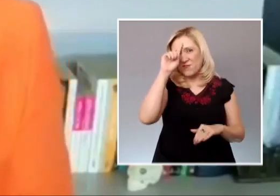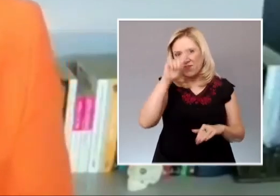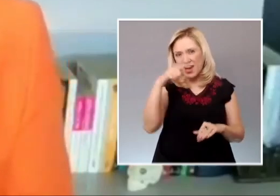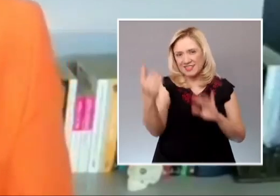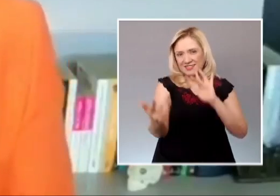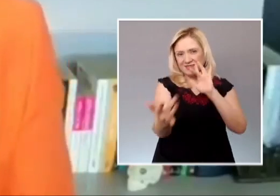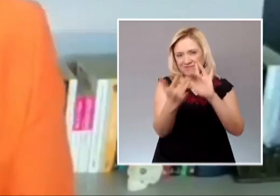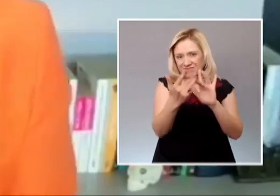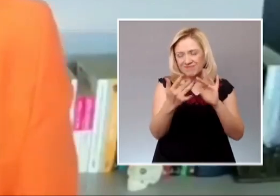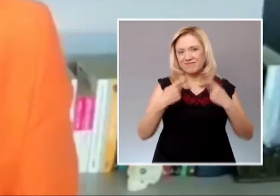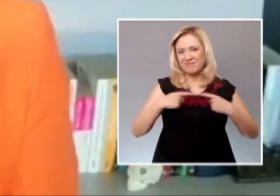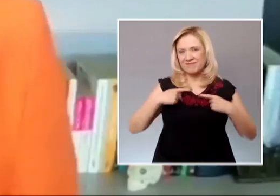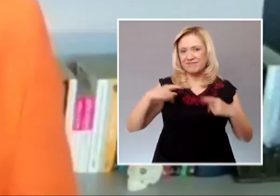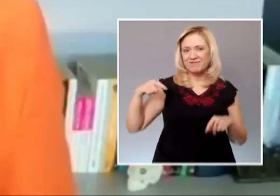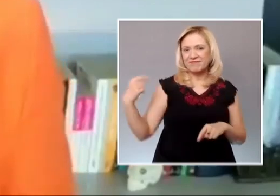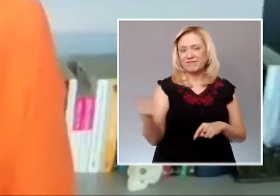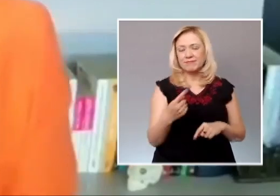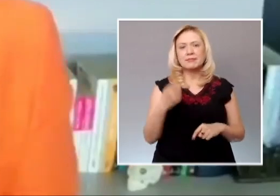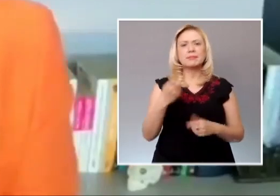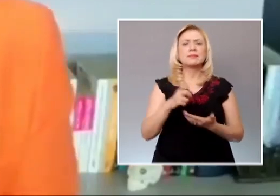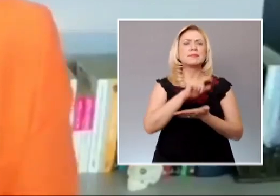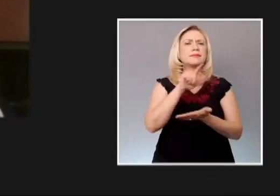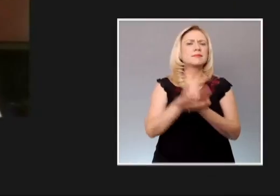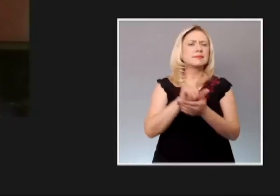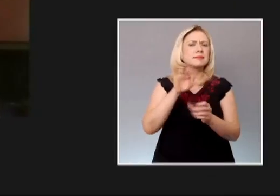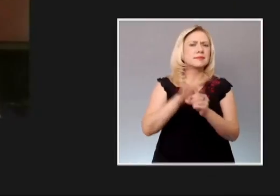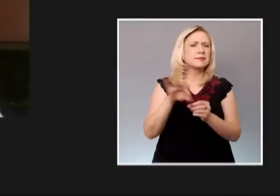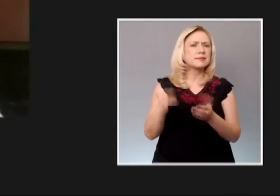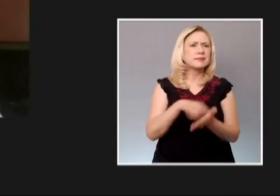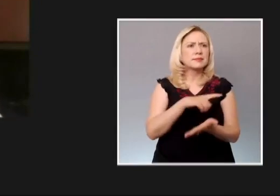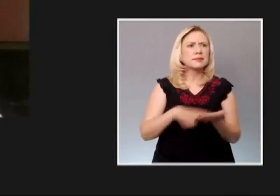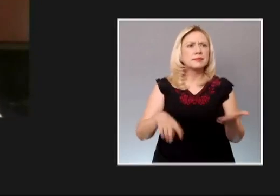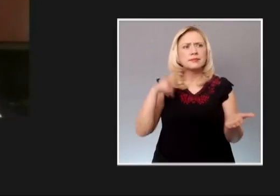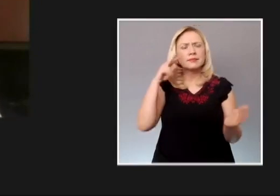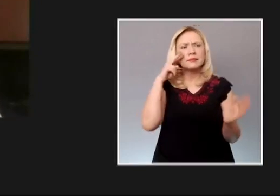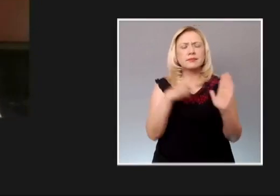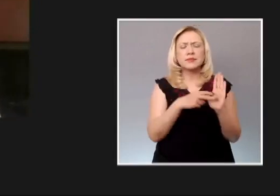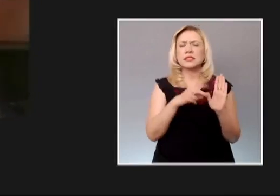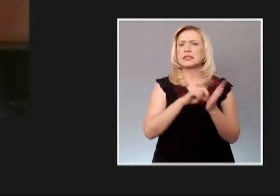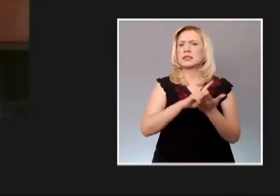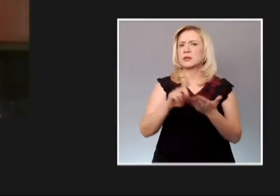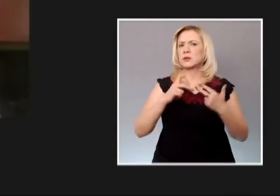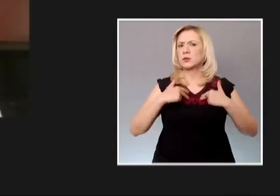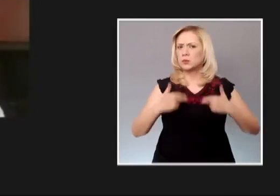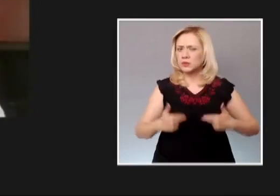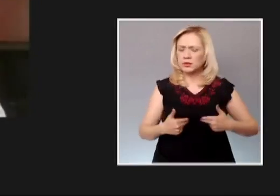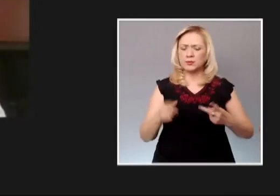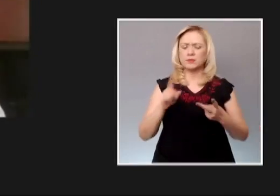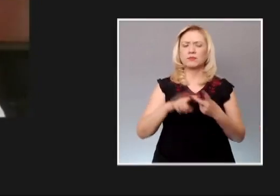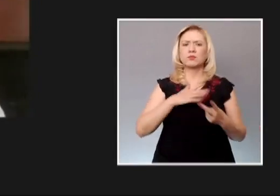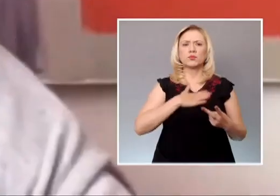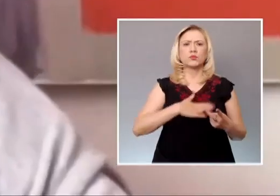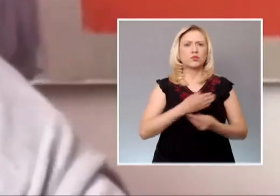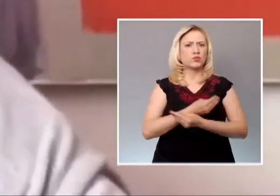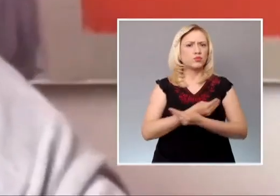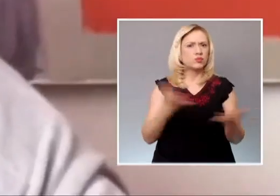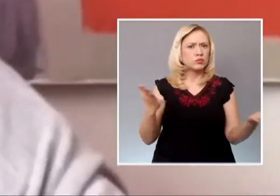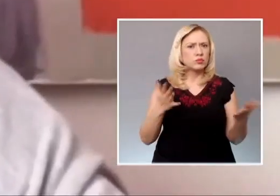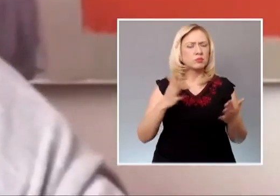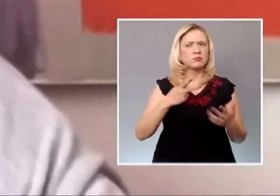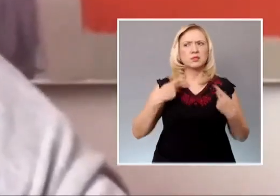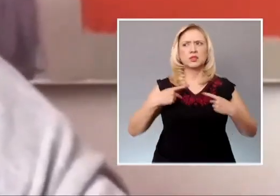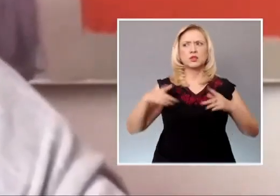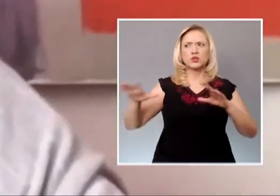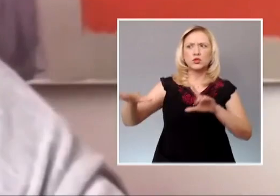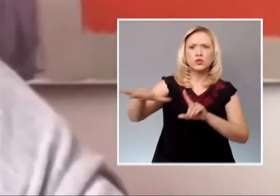la visión del derecho electoral debe partir de una visión de derechos humanos y justicia social, interdisciplinaria y del pensamiento